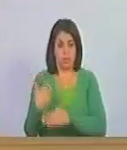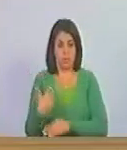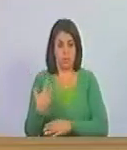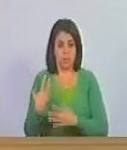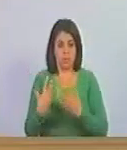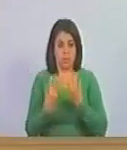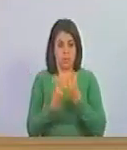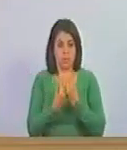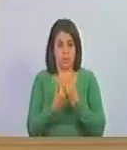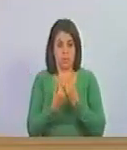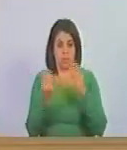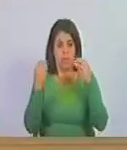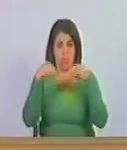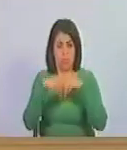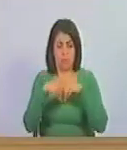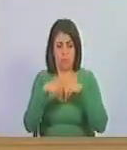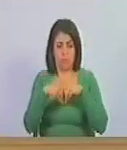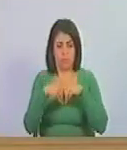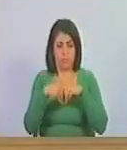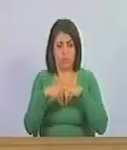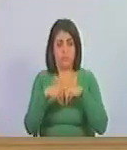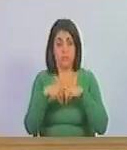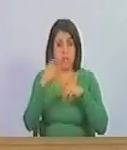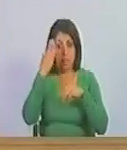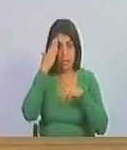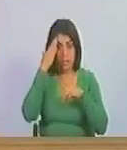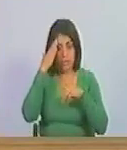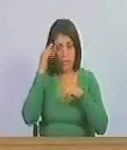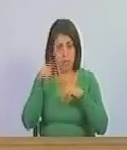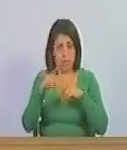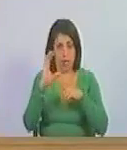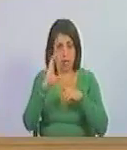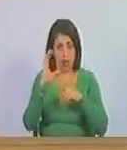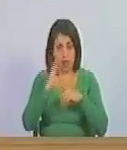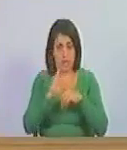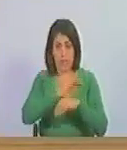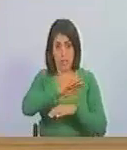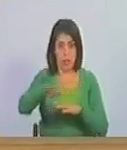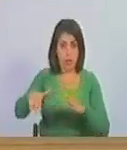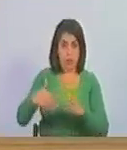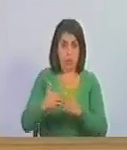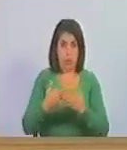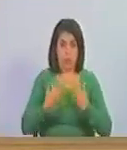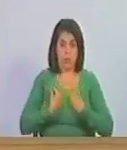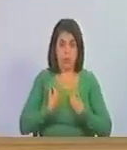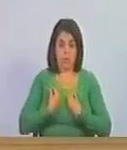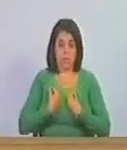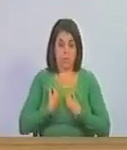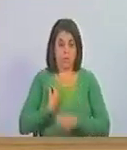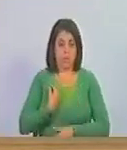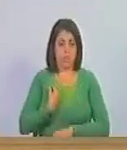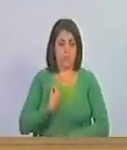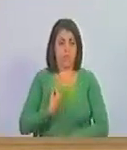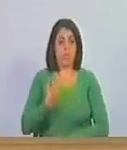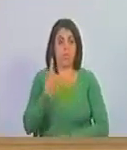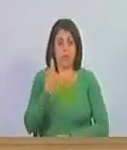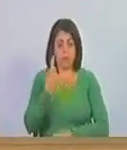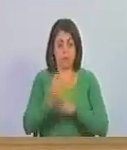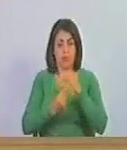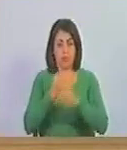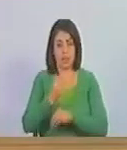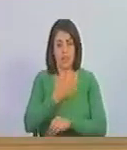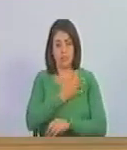acompañamos el acuerdo que sepan que Caracas es de todos los que la vivimos y de los que la extrañan en la